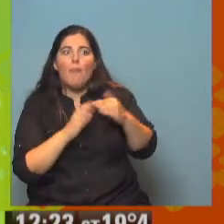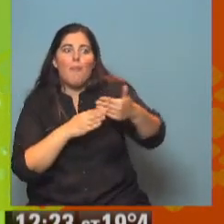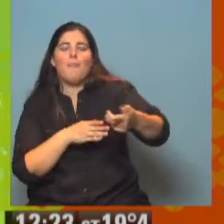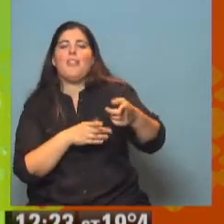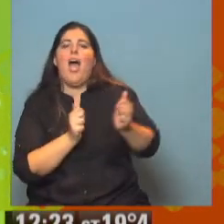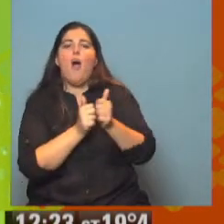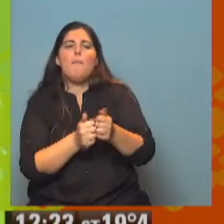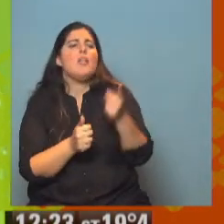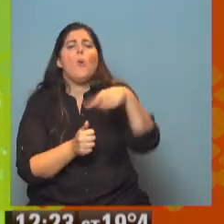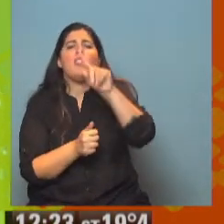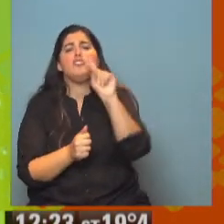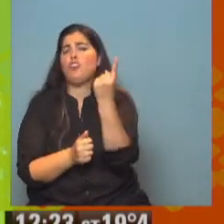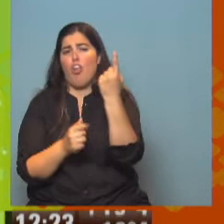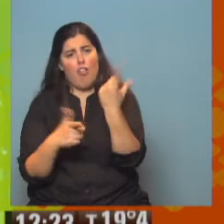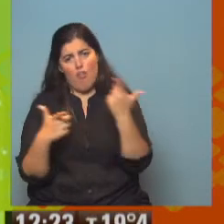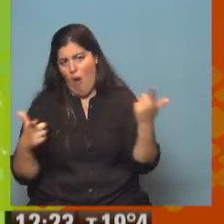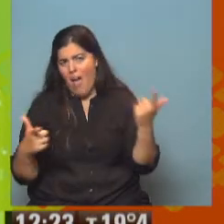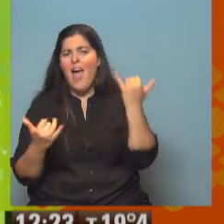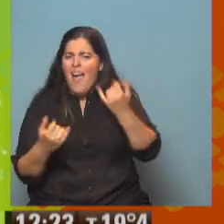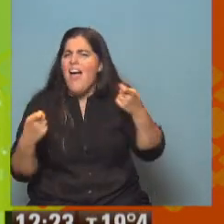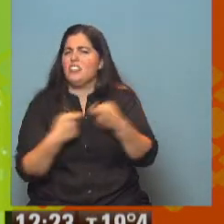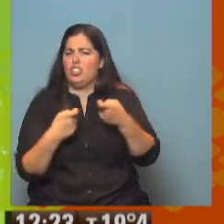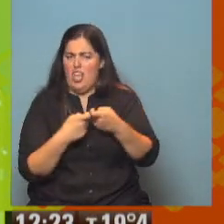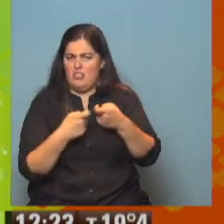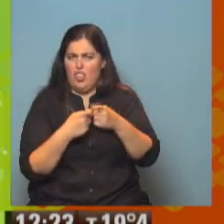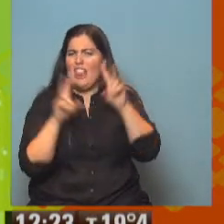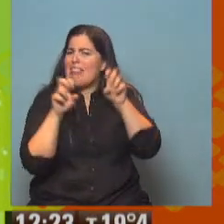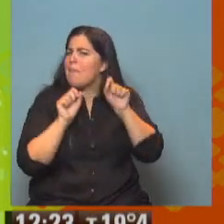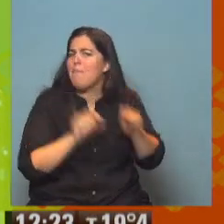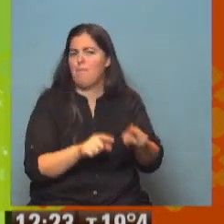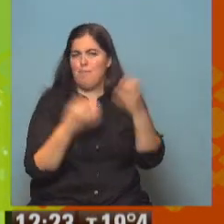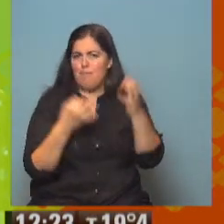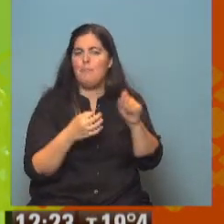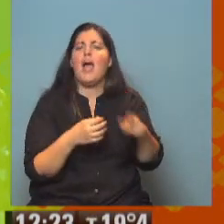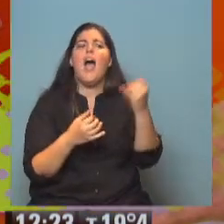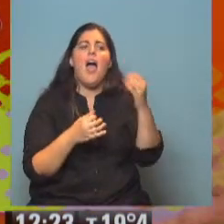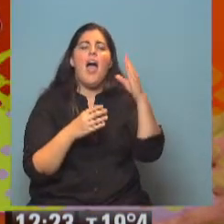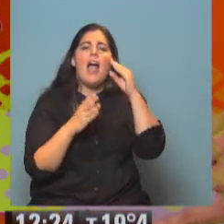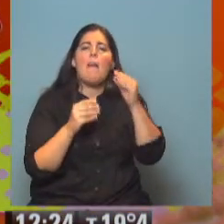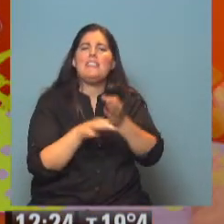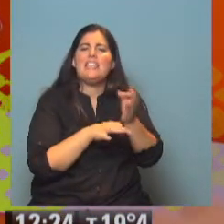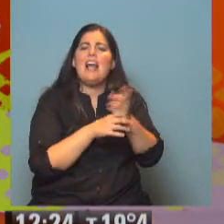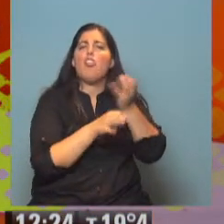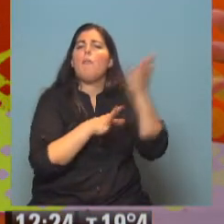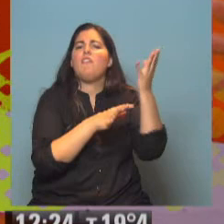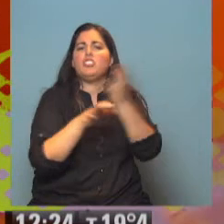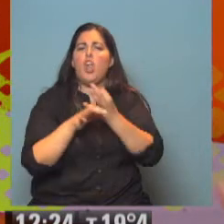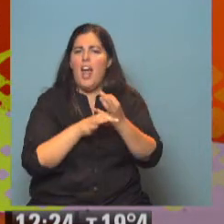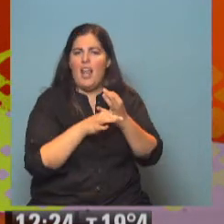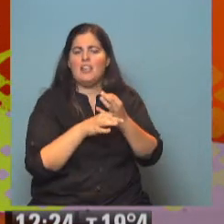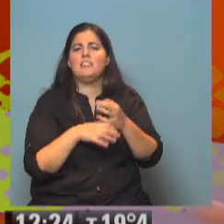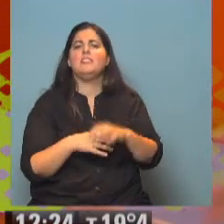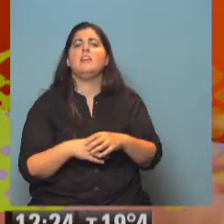bueno saberlo. Que no están solos, que tienen una asociación con este tema en particular, que están capacitando a especialistas y